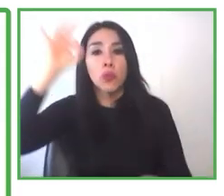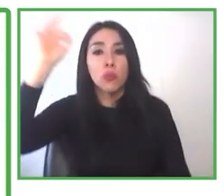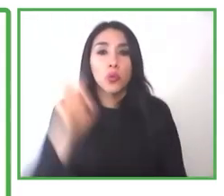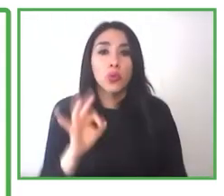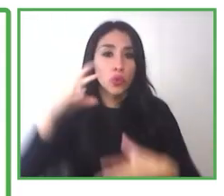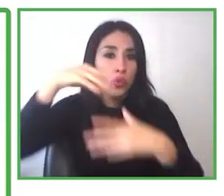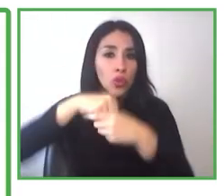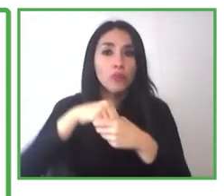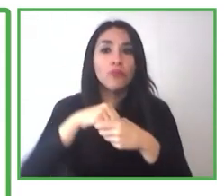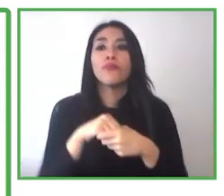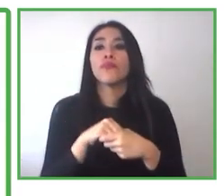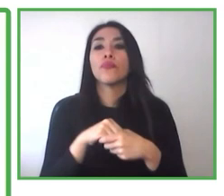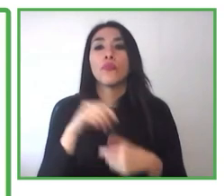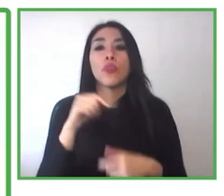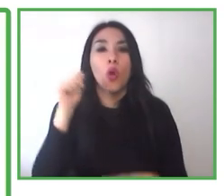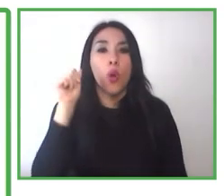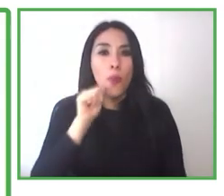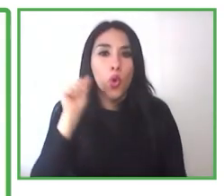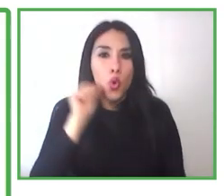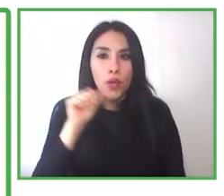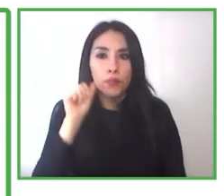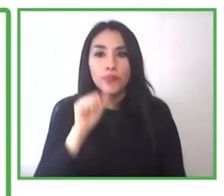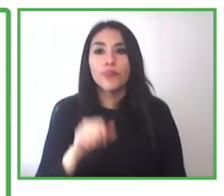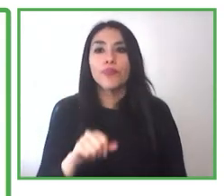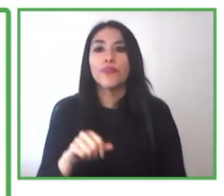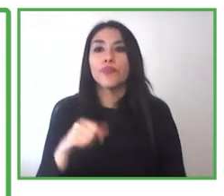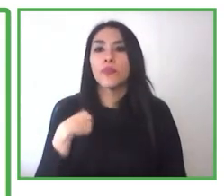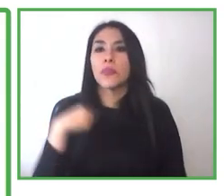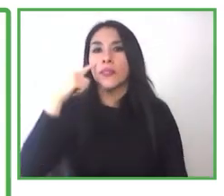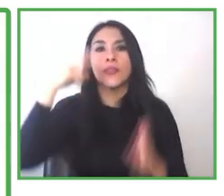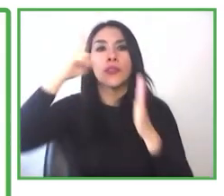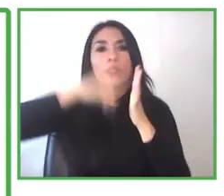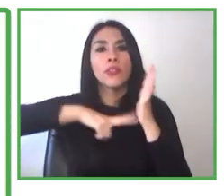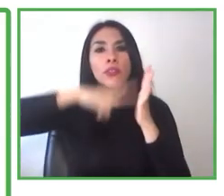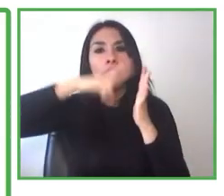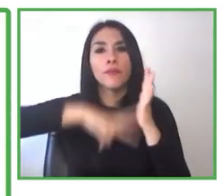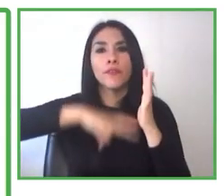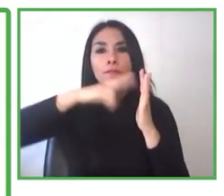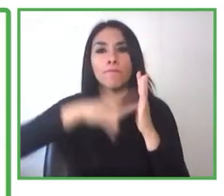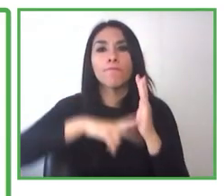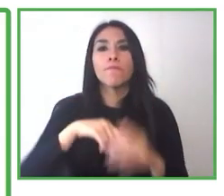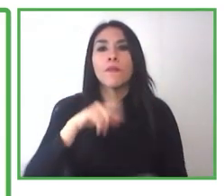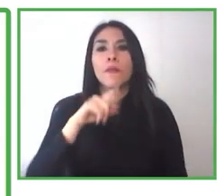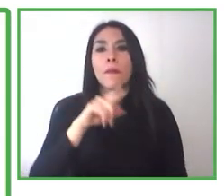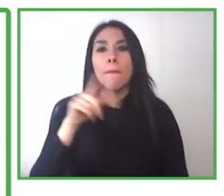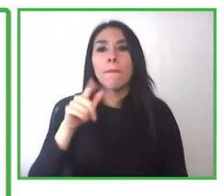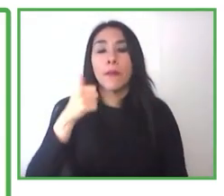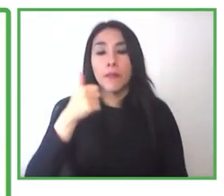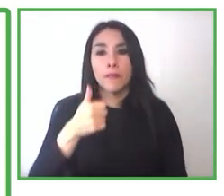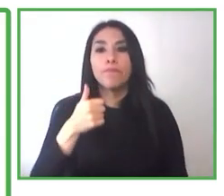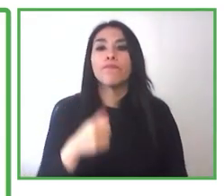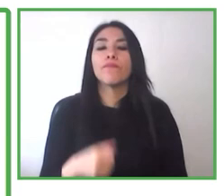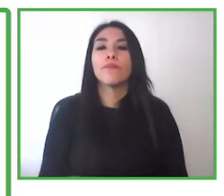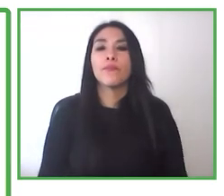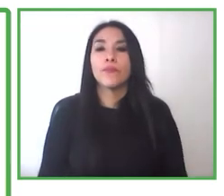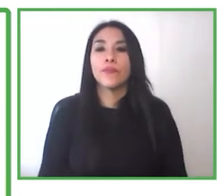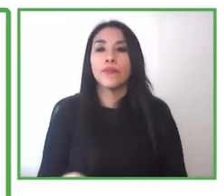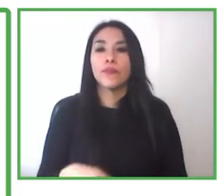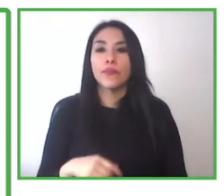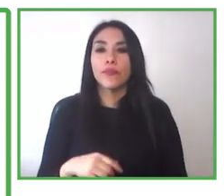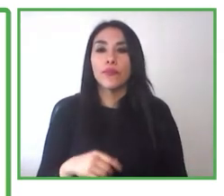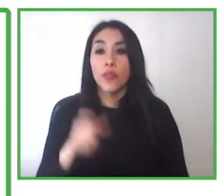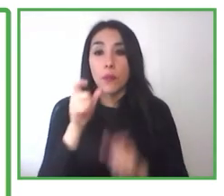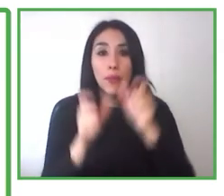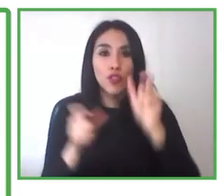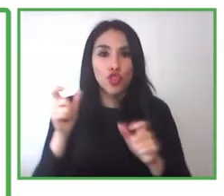.176 son las personas que han declarado algún tipo de discapacidad. Y creo